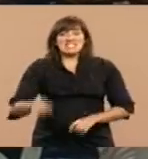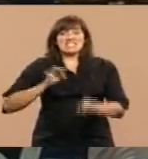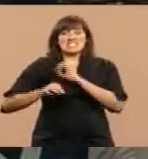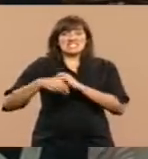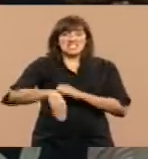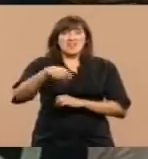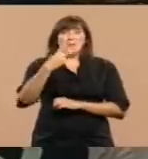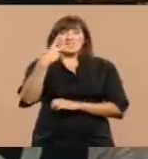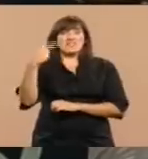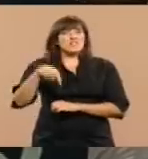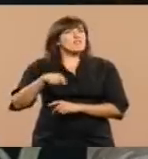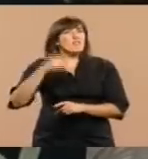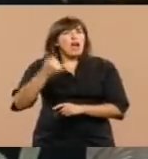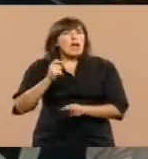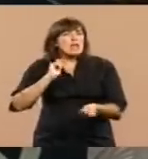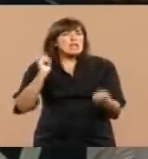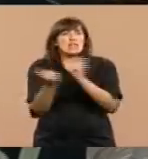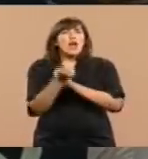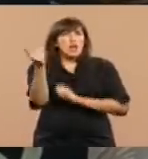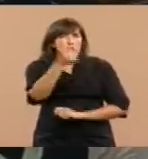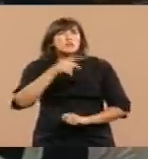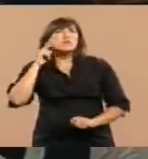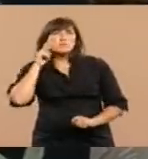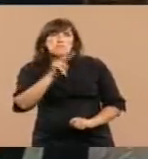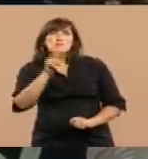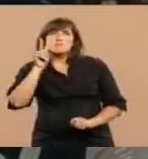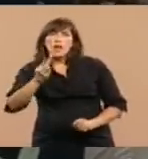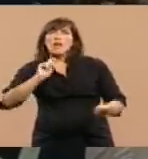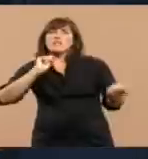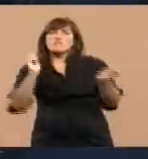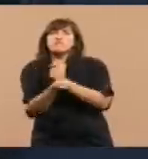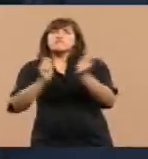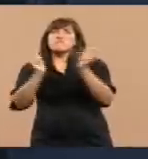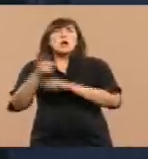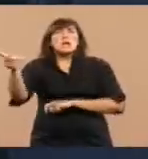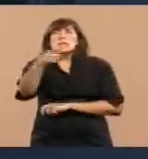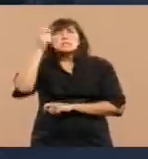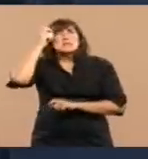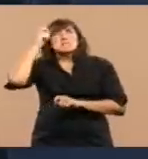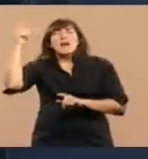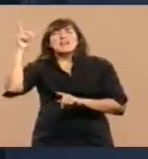siglo, veremos muchas más transformaciones de las que nos imaginamos.